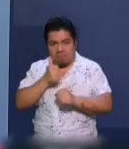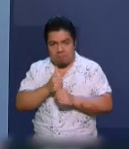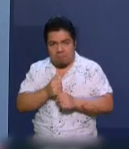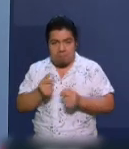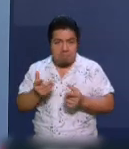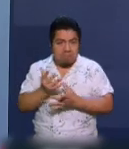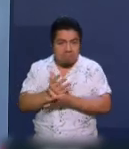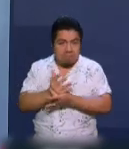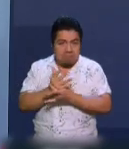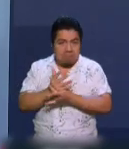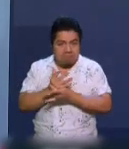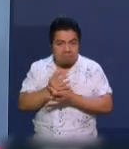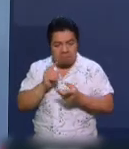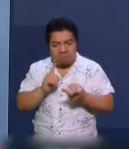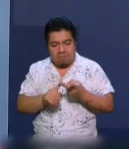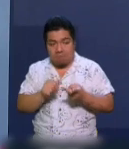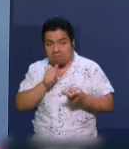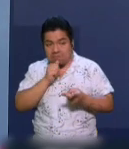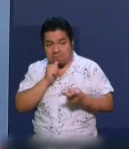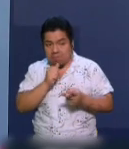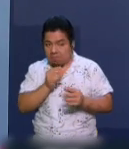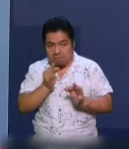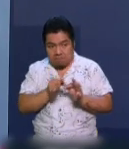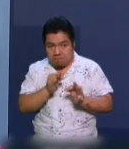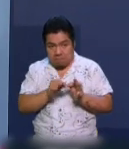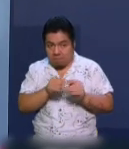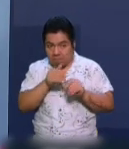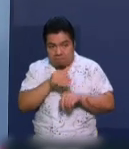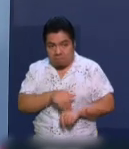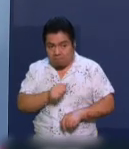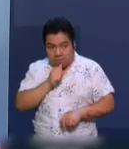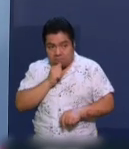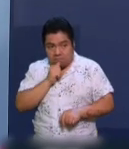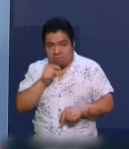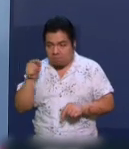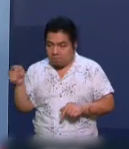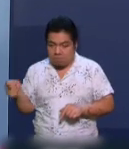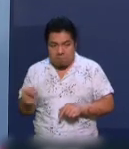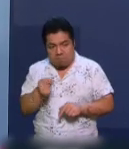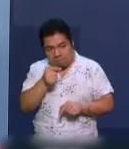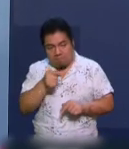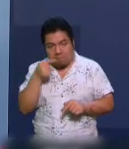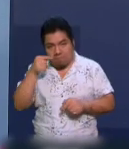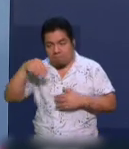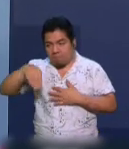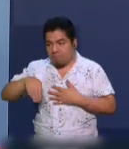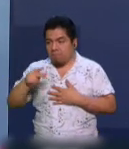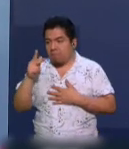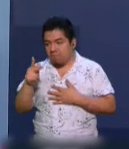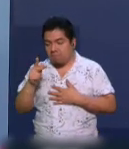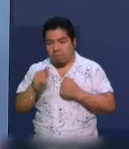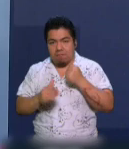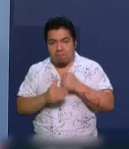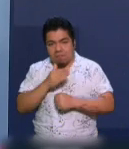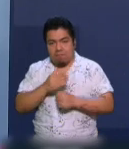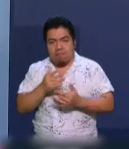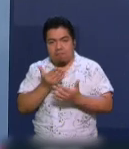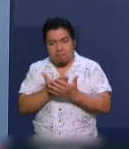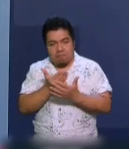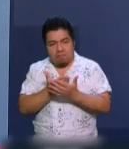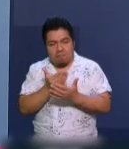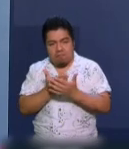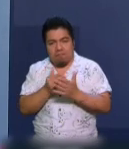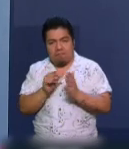Además, apunta que en caso de no cumplirse esta suspensión dará vista al Ministerio Público por el delito que se establece